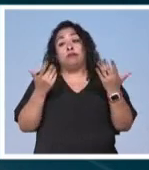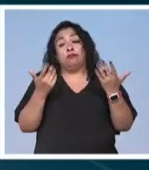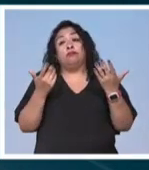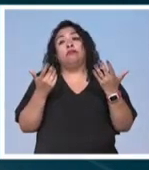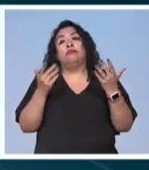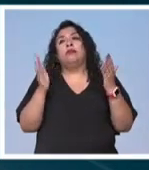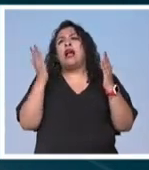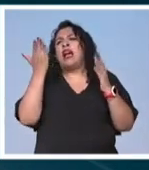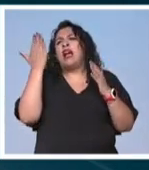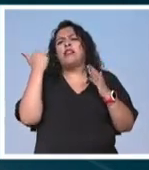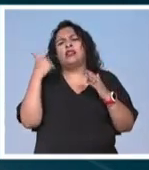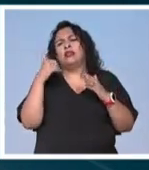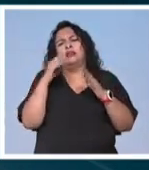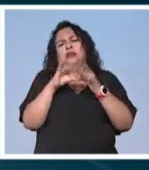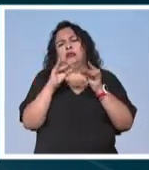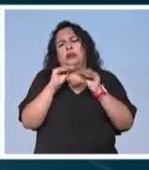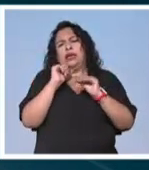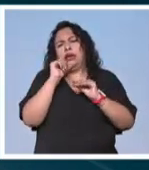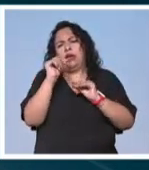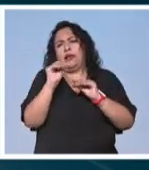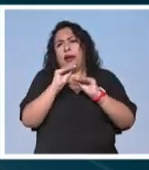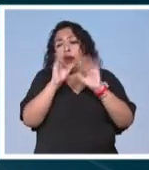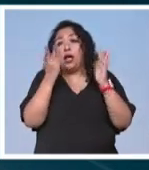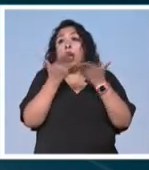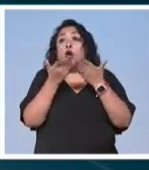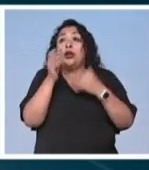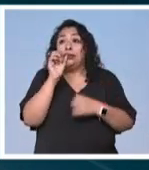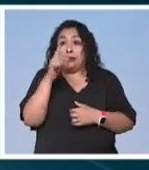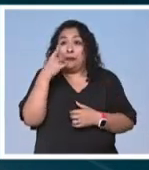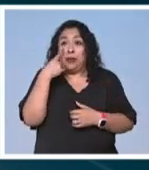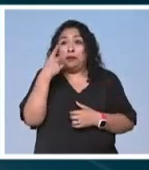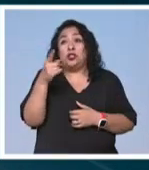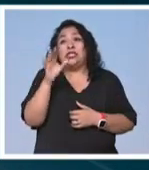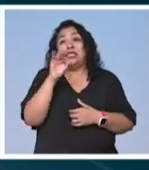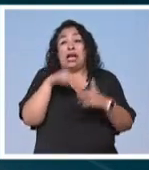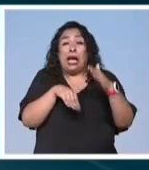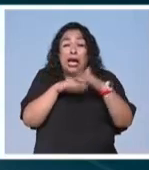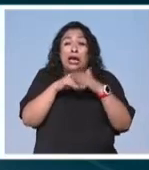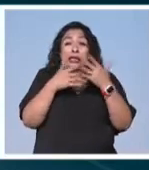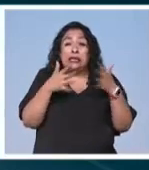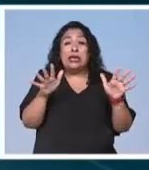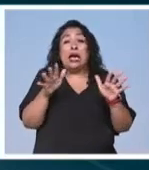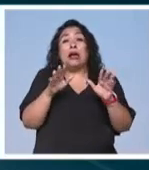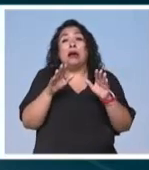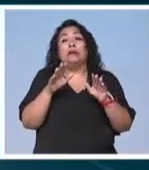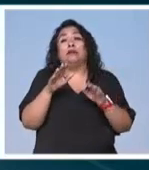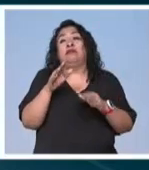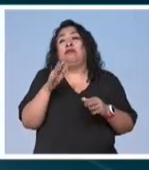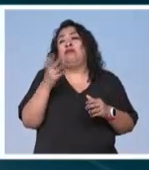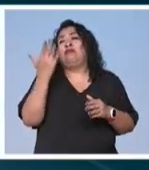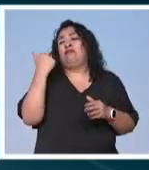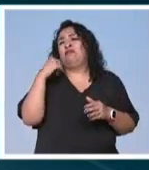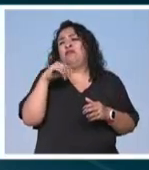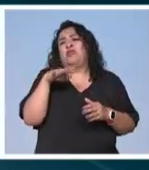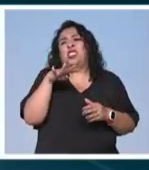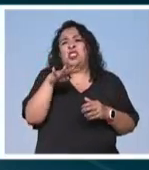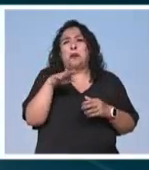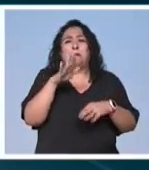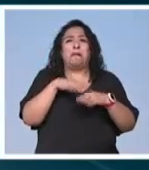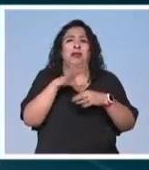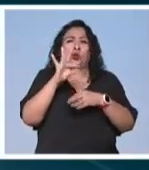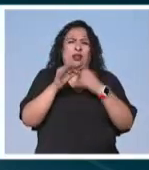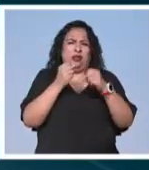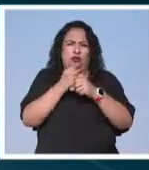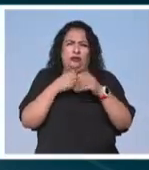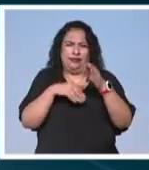originalmente pues no había ninguna aclaración que hacer ahora sí pues como pueden haber cumplido pueden haber publicado el libro en 19 y haber cumplido más de 40